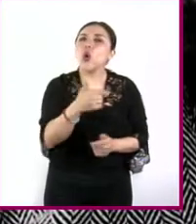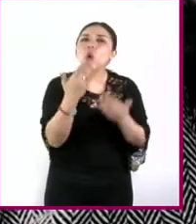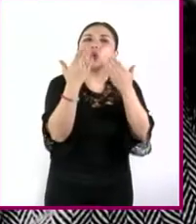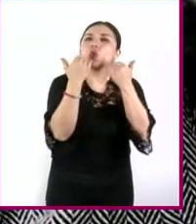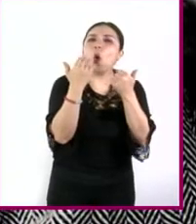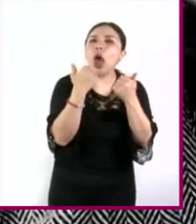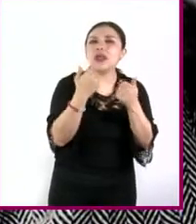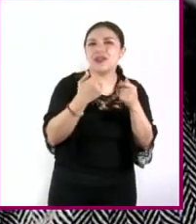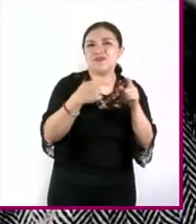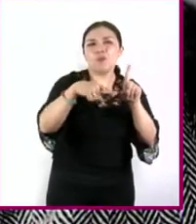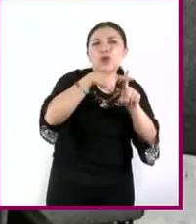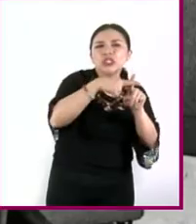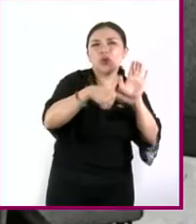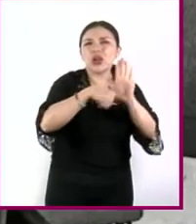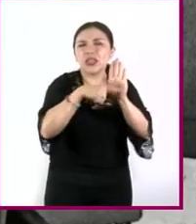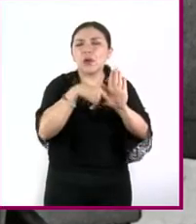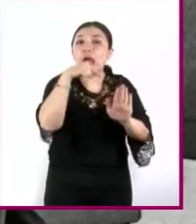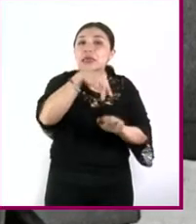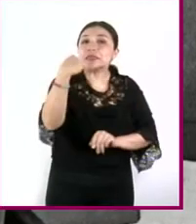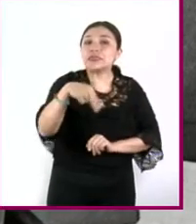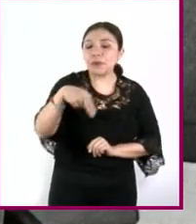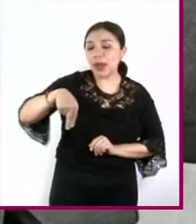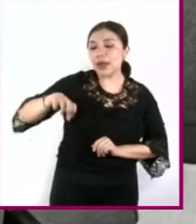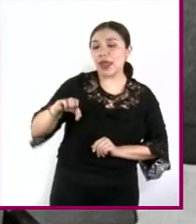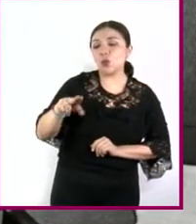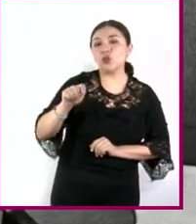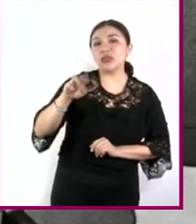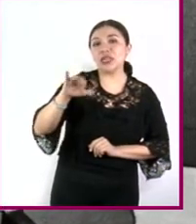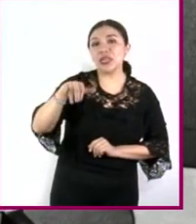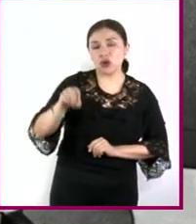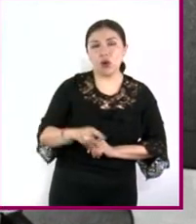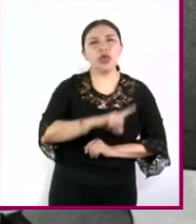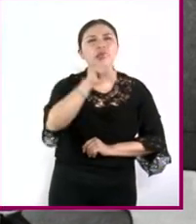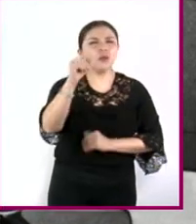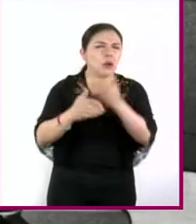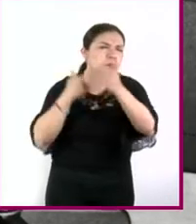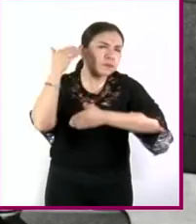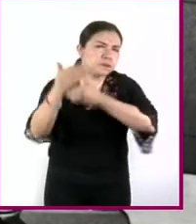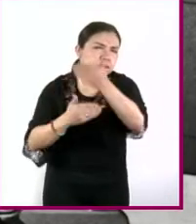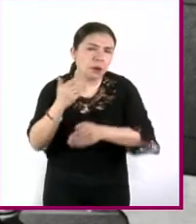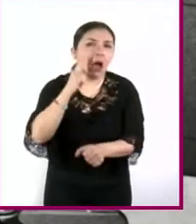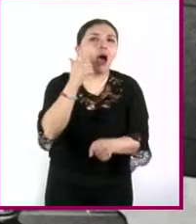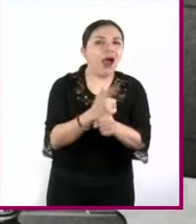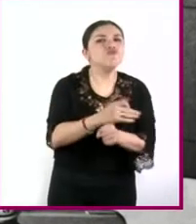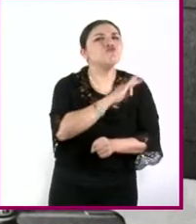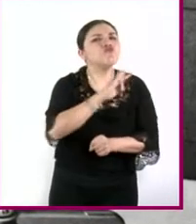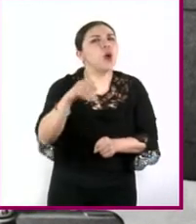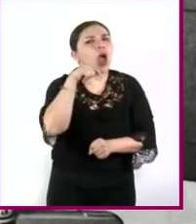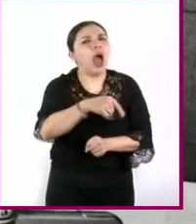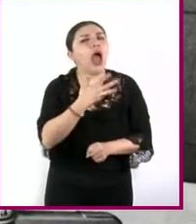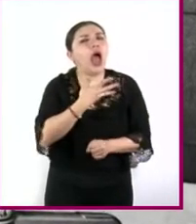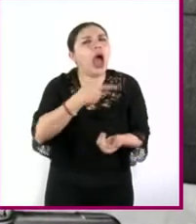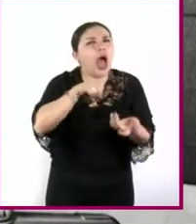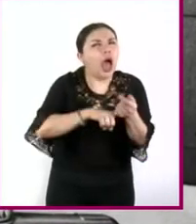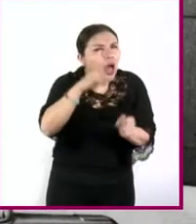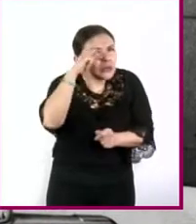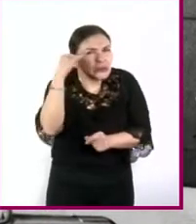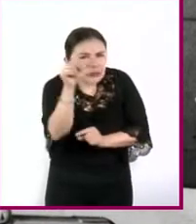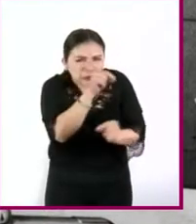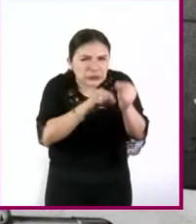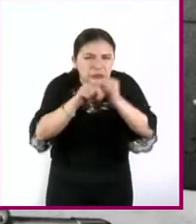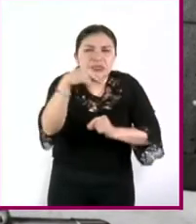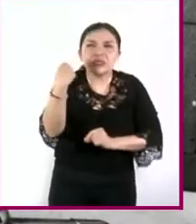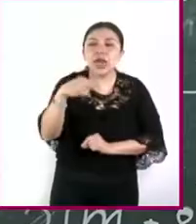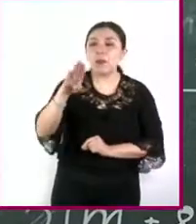llamada neutrino décadas después se descubriría que esta interacción es posible por el intercambio de unas partículas llamadas